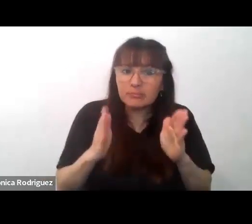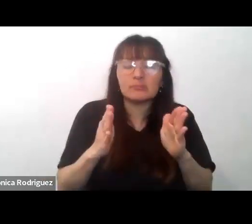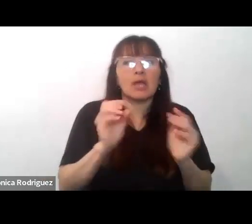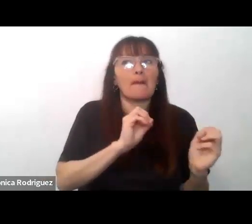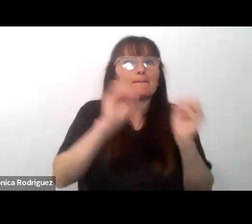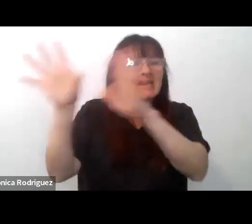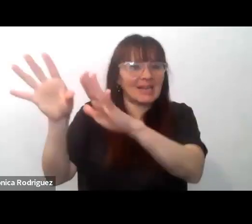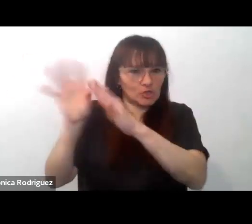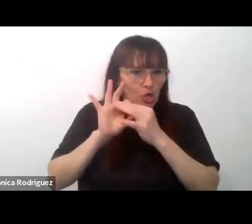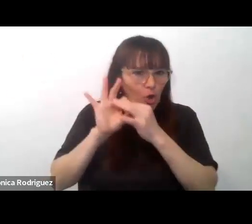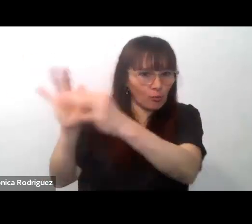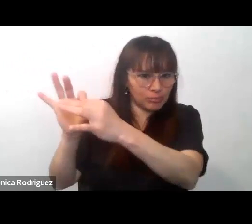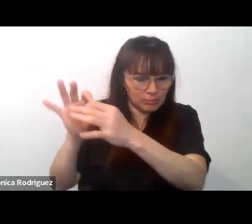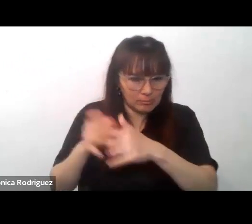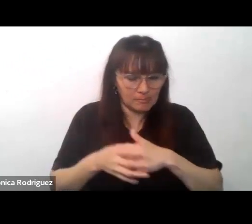inmigración